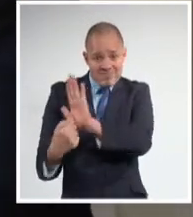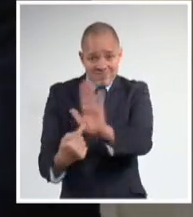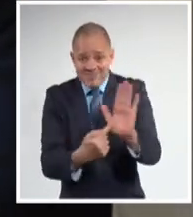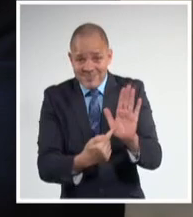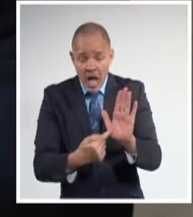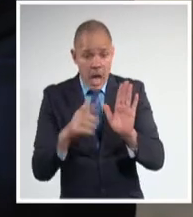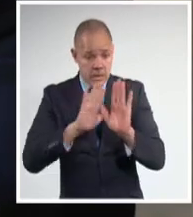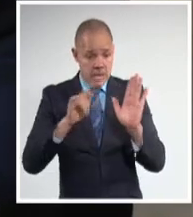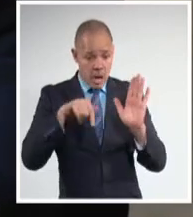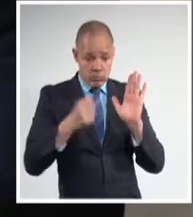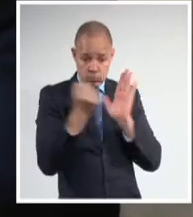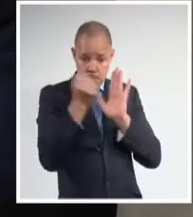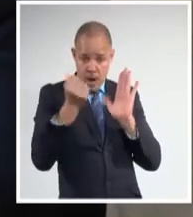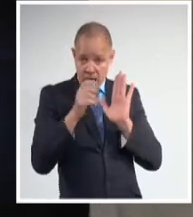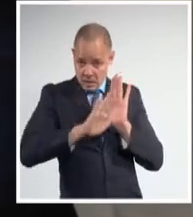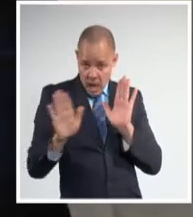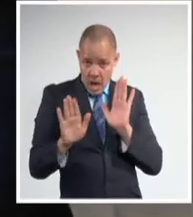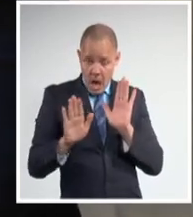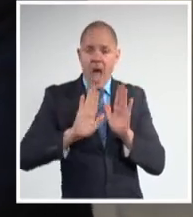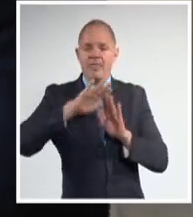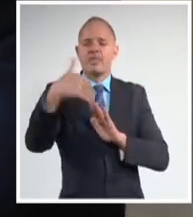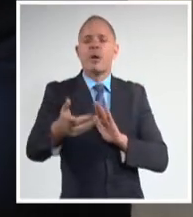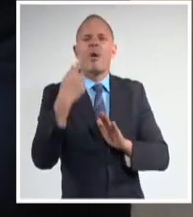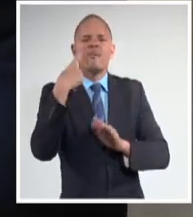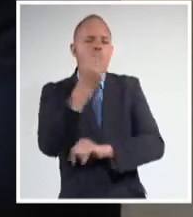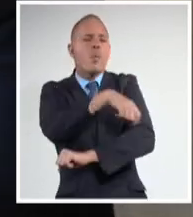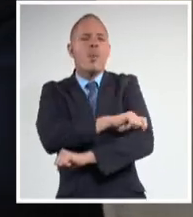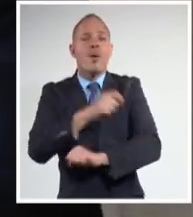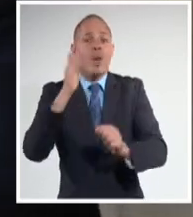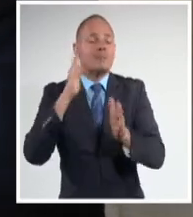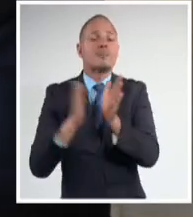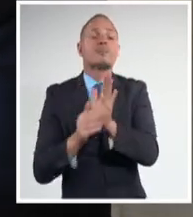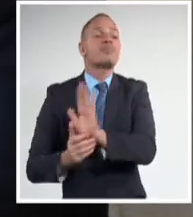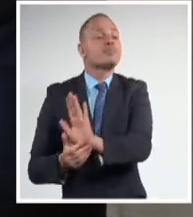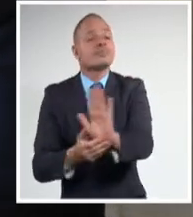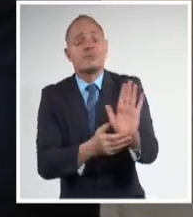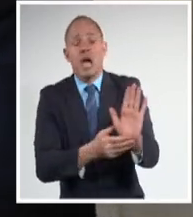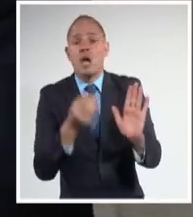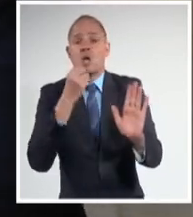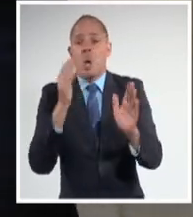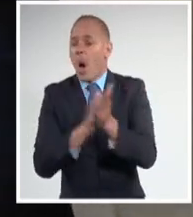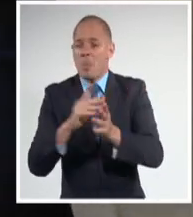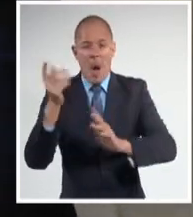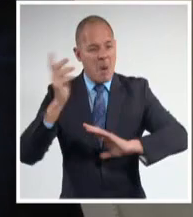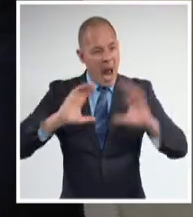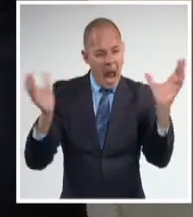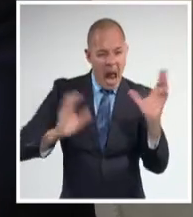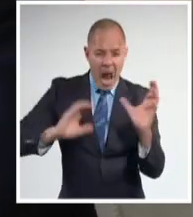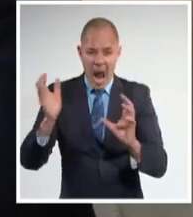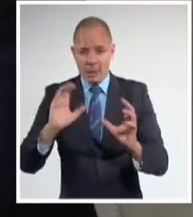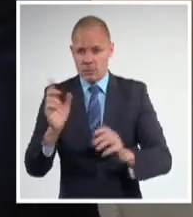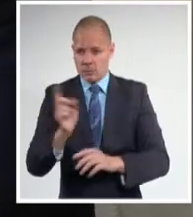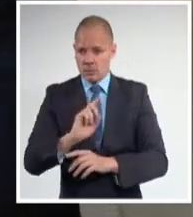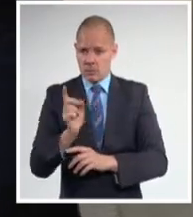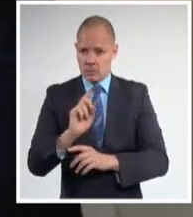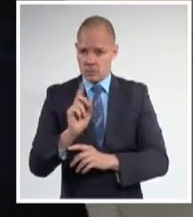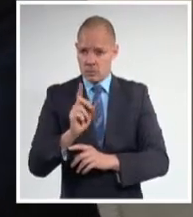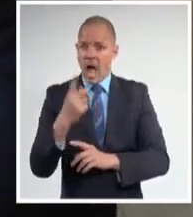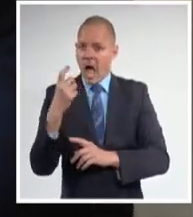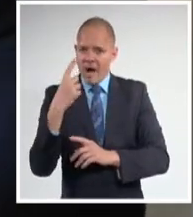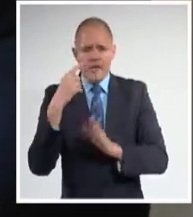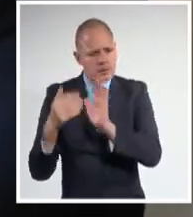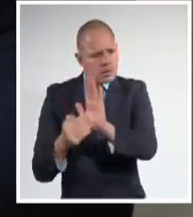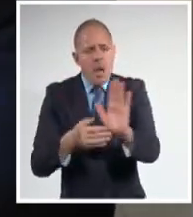aprobemos este proyecto en primera lectura y vayamos con el pueblo. Estamos convencidos de que el pueblo va a entender mayoritariamente